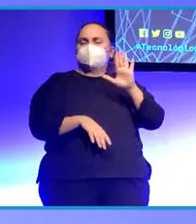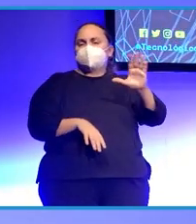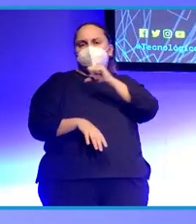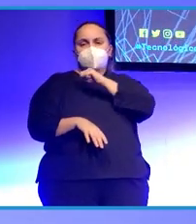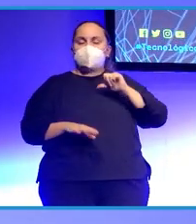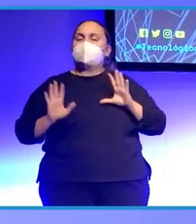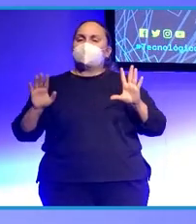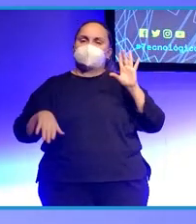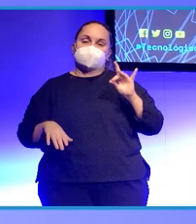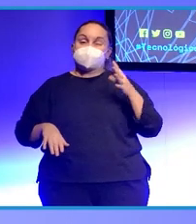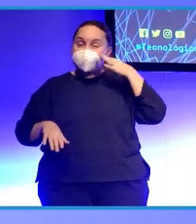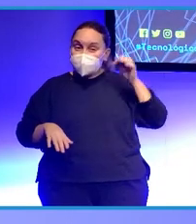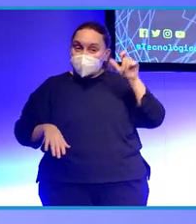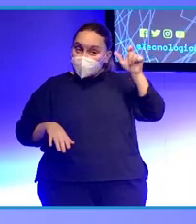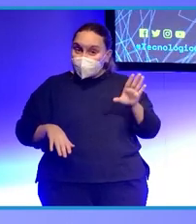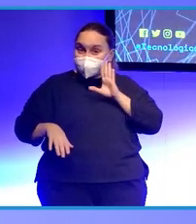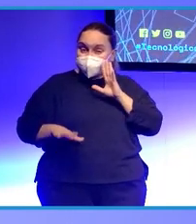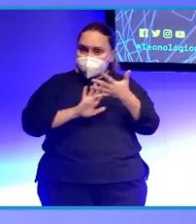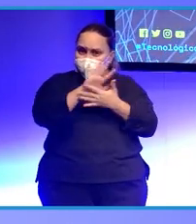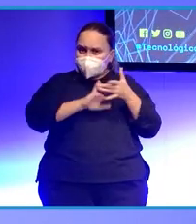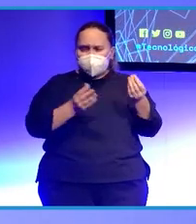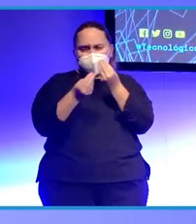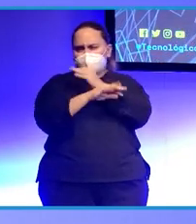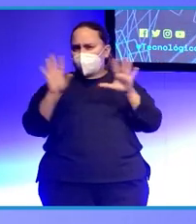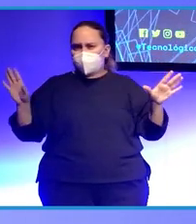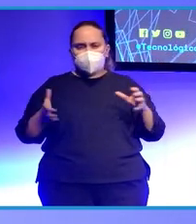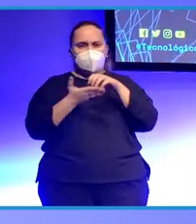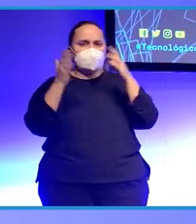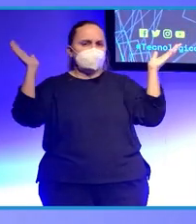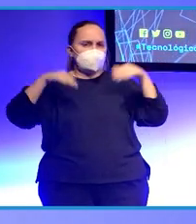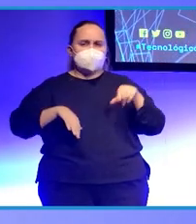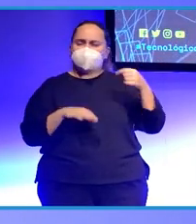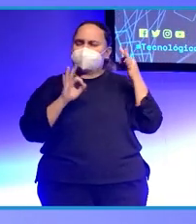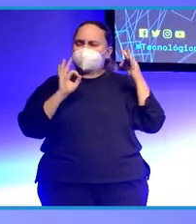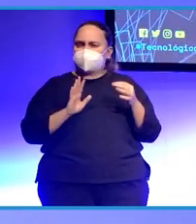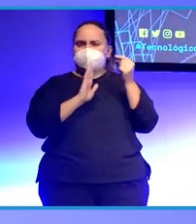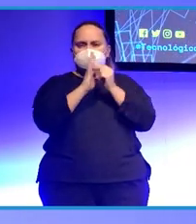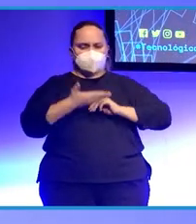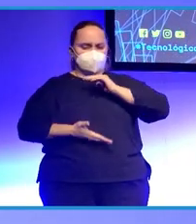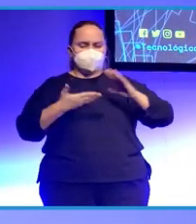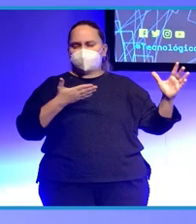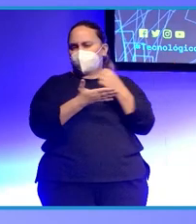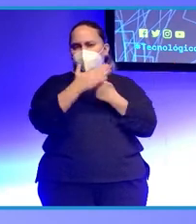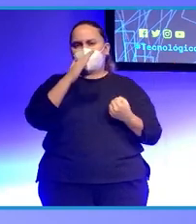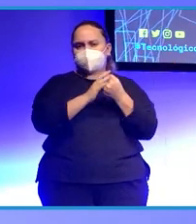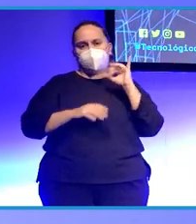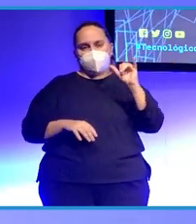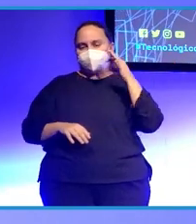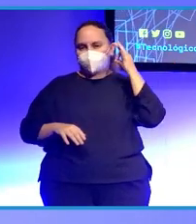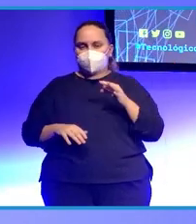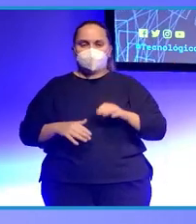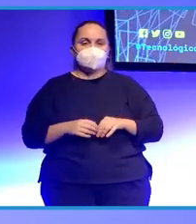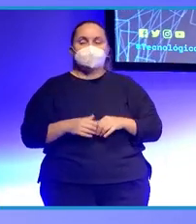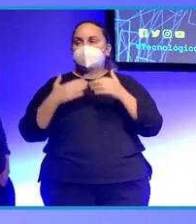pero sí, hubiera sido, bueno, era el mejor en eso, sin duda. Tenía todas las condiciones al máximo nivel. Gracias.